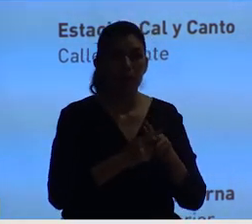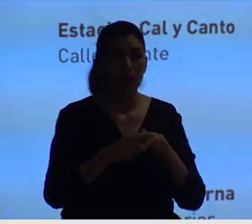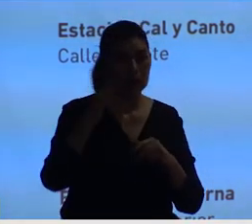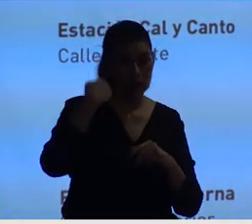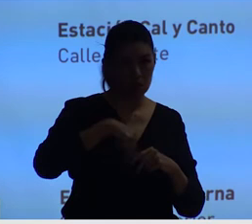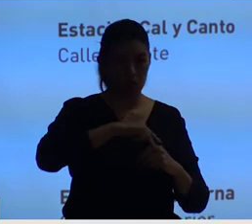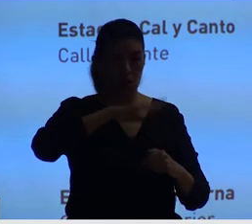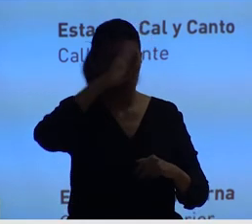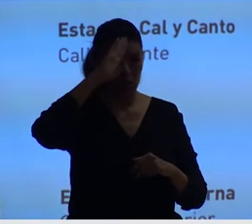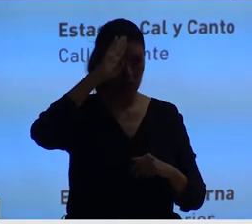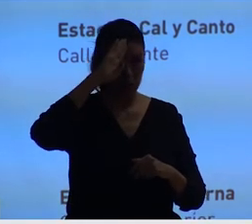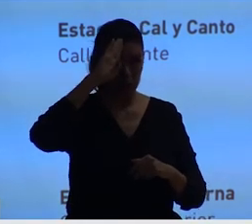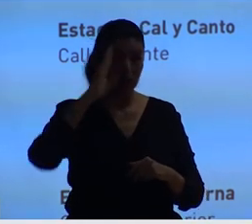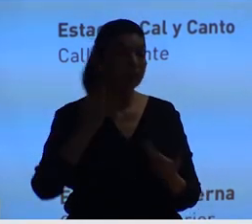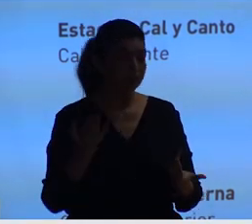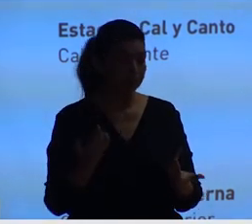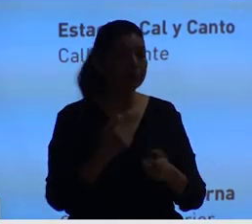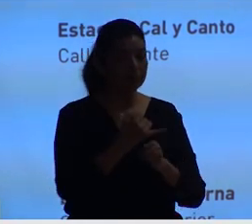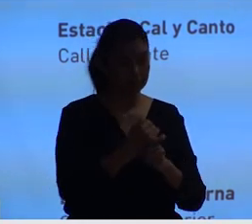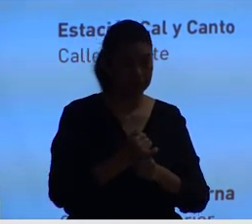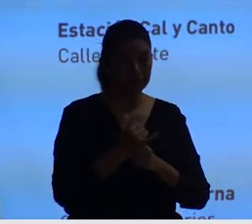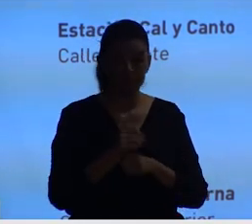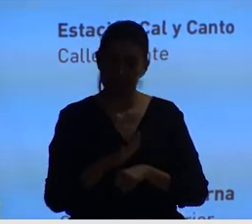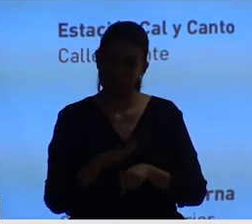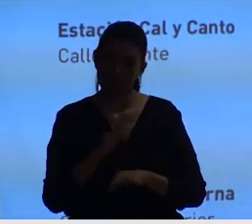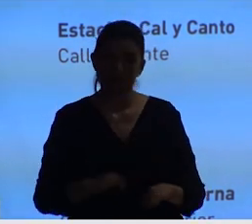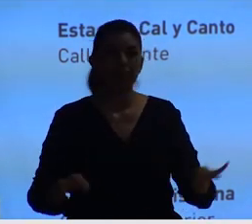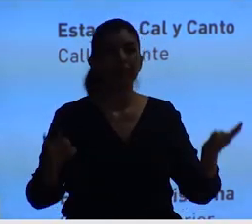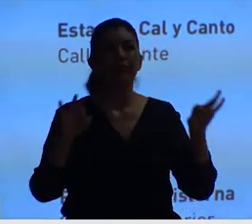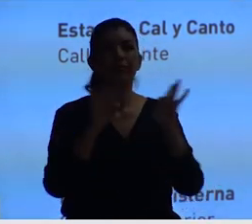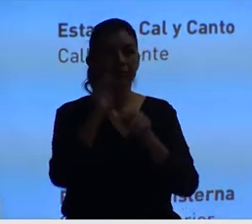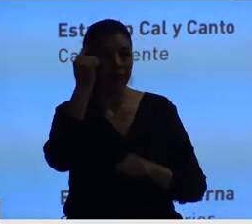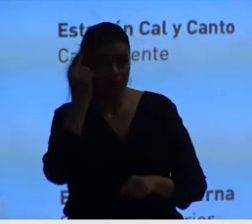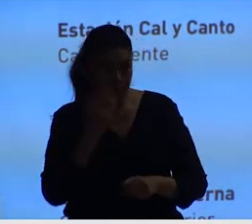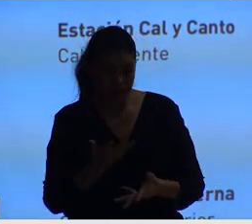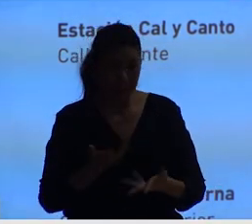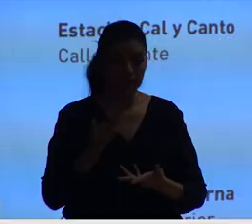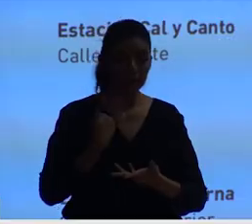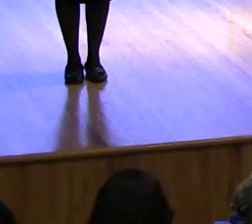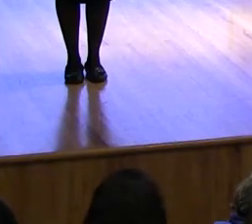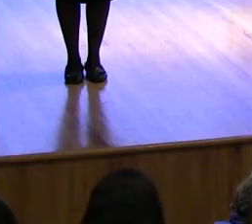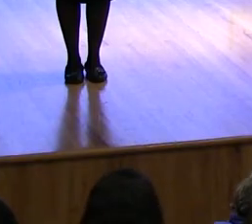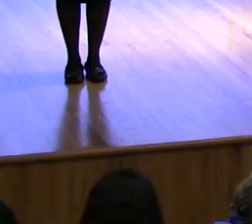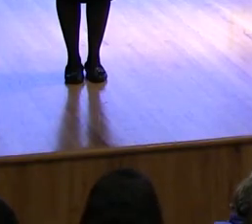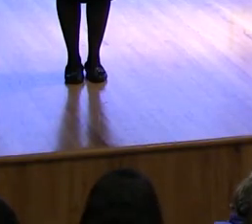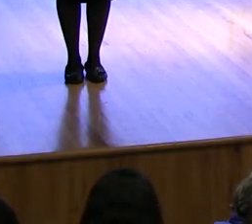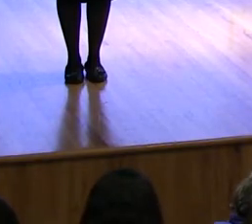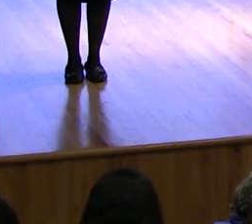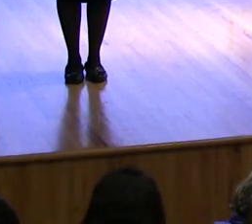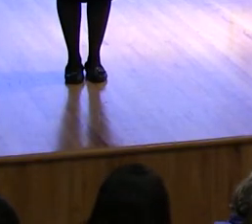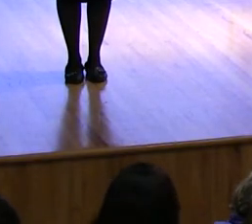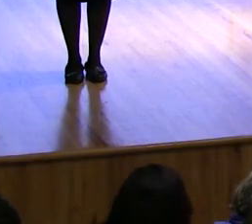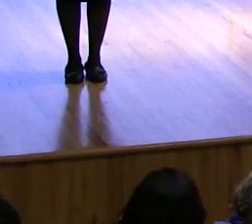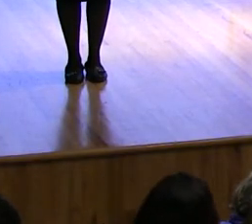Puedes medir primero, hacer un pequeño cambio y medir otra vez, notas el impacto. Y si el cambio lo has